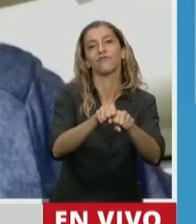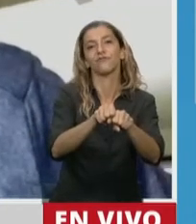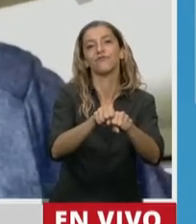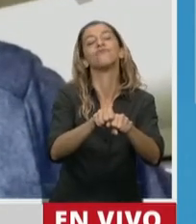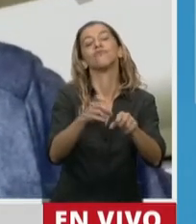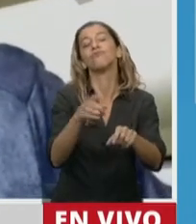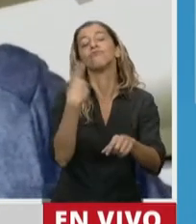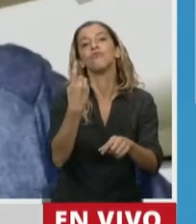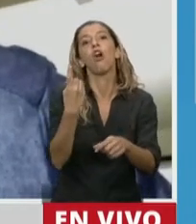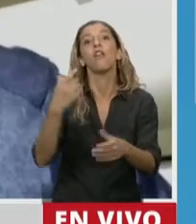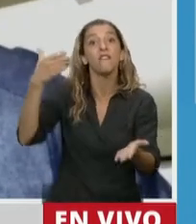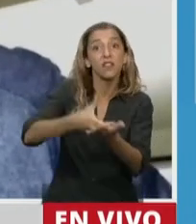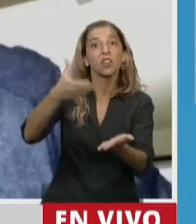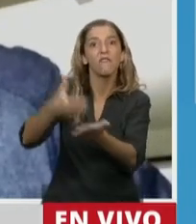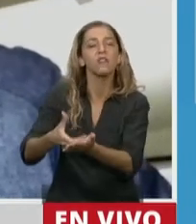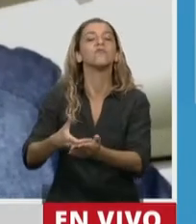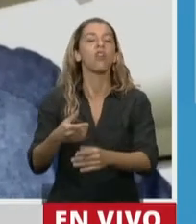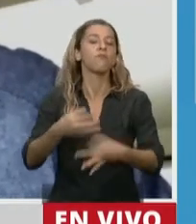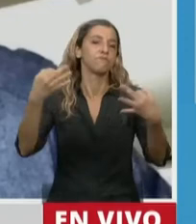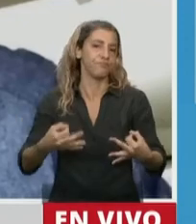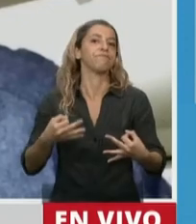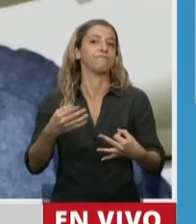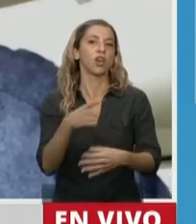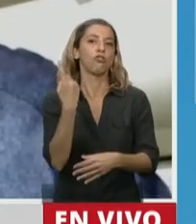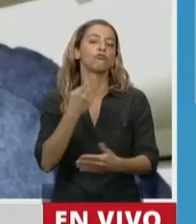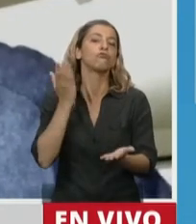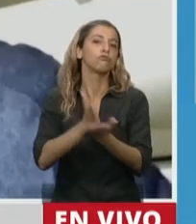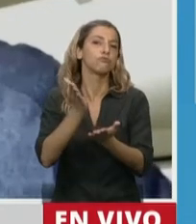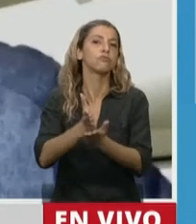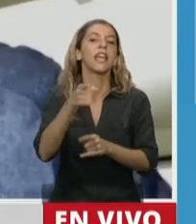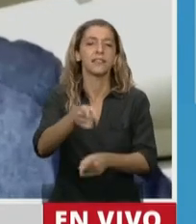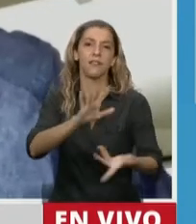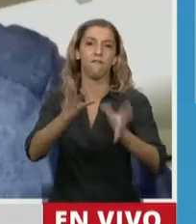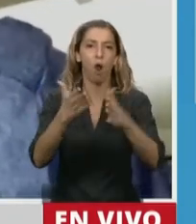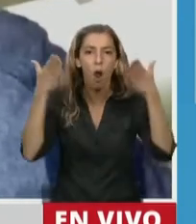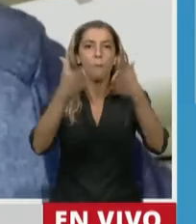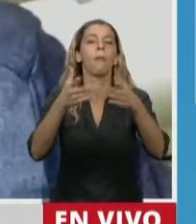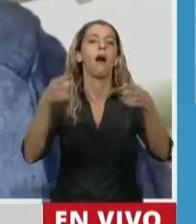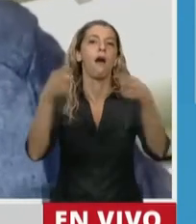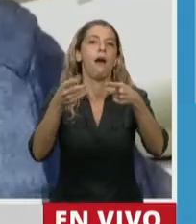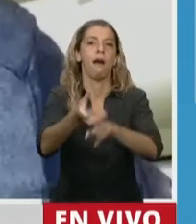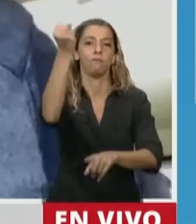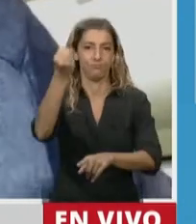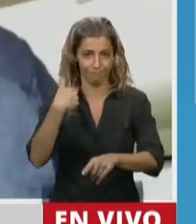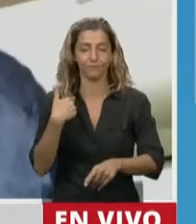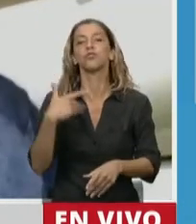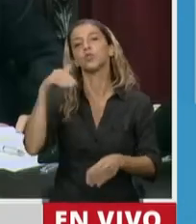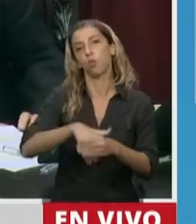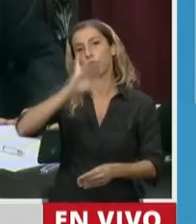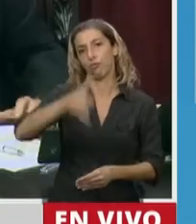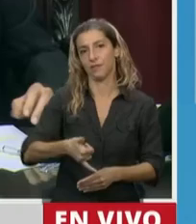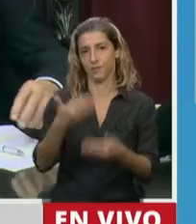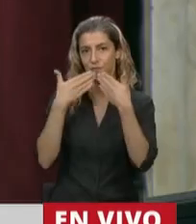seguir y en ese camino nos van a encontrar. Adelanto el voto positivo a la presente ley, Presidente. Gracias. Gracias,